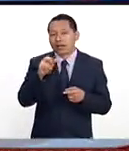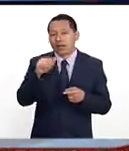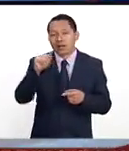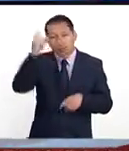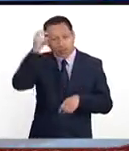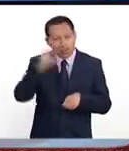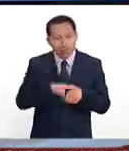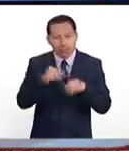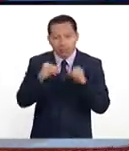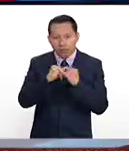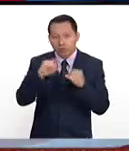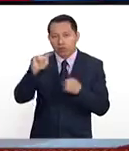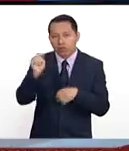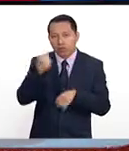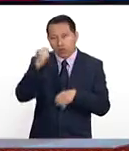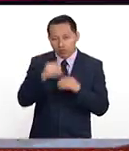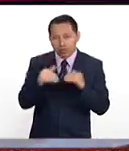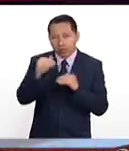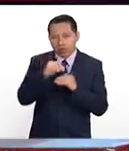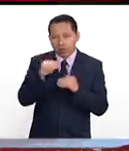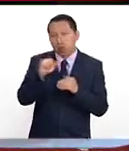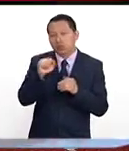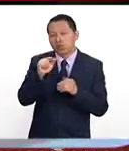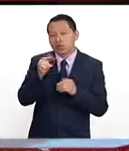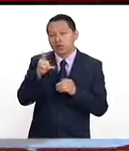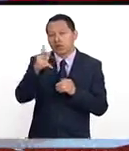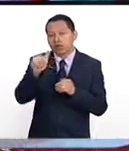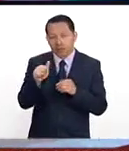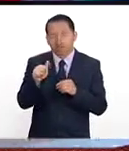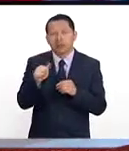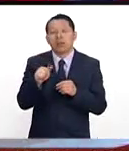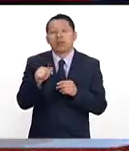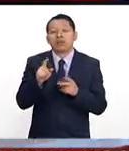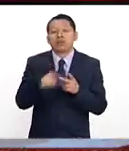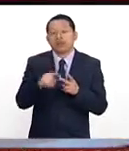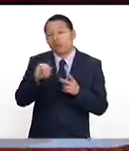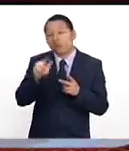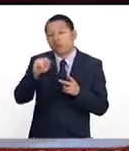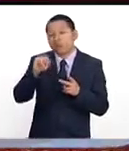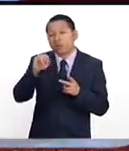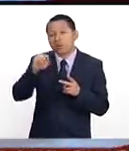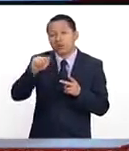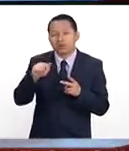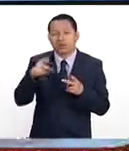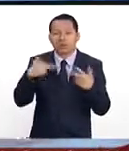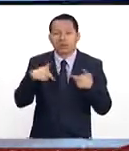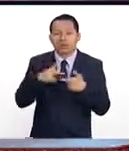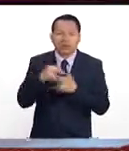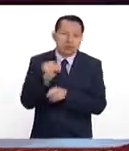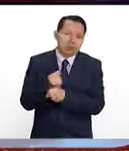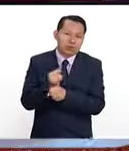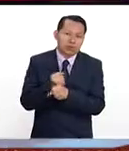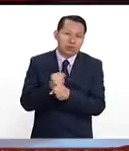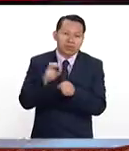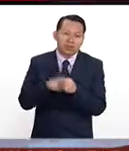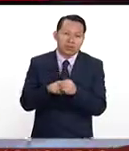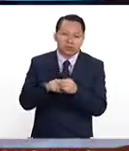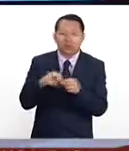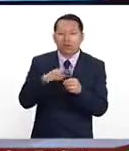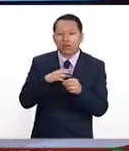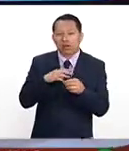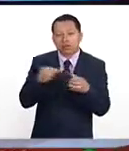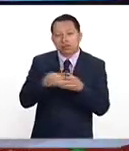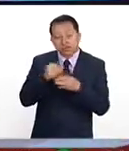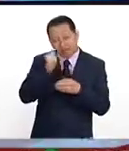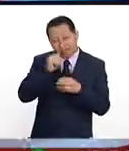él es director del Instituto Tecnológico Superior de Zongolica. Y también está Julio Díaz, él es docente e investigador en nuestra sección de